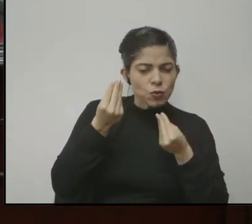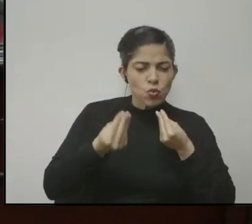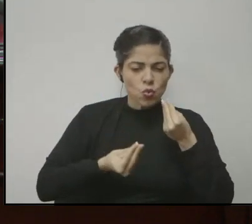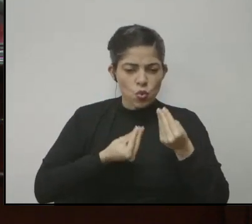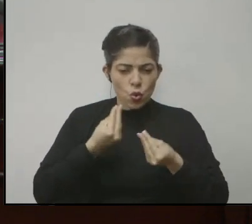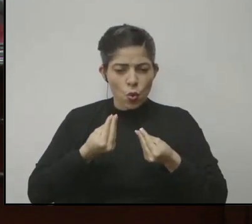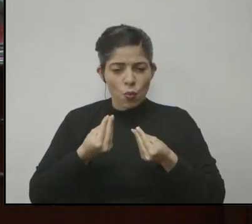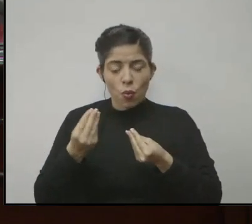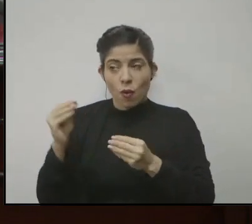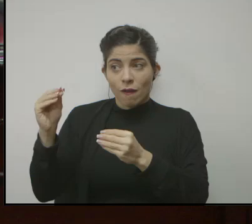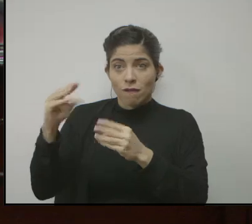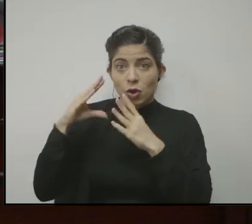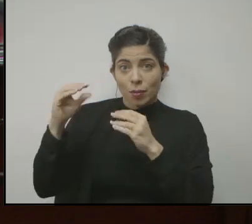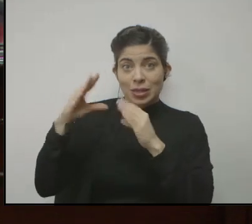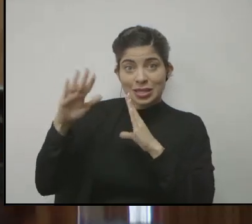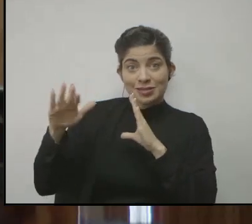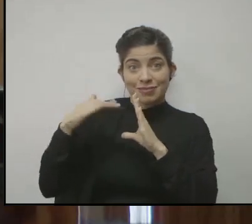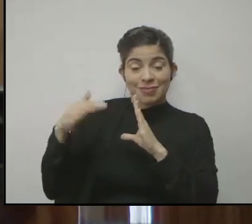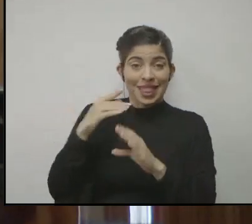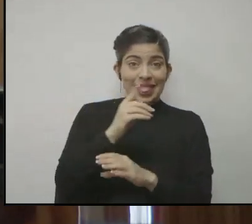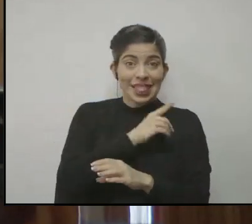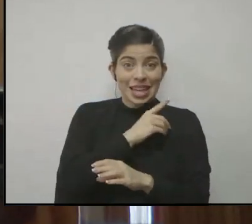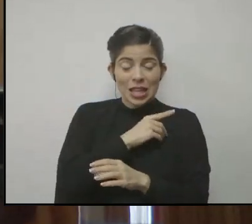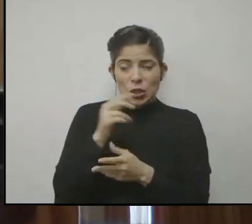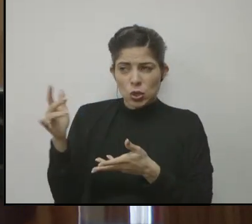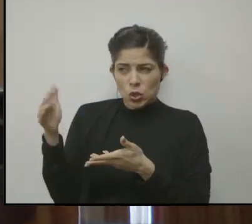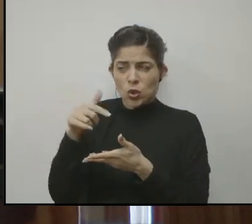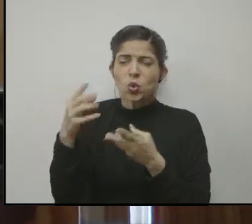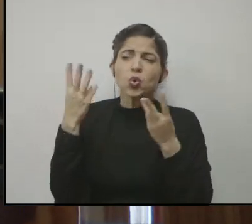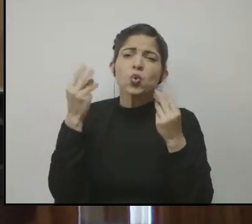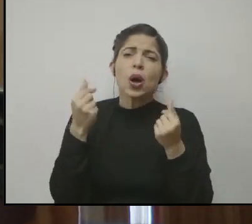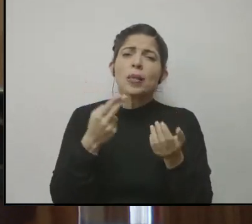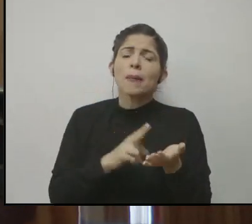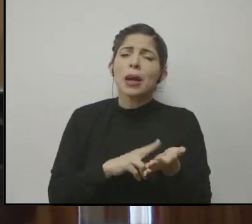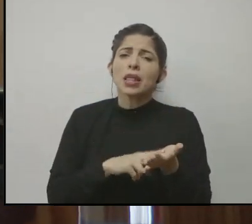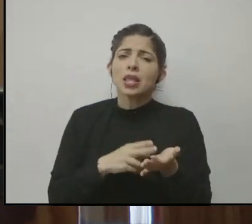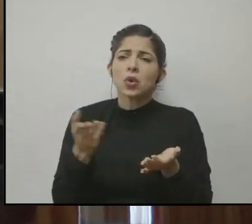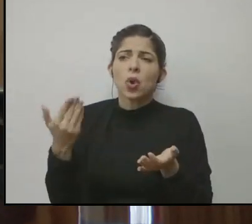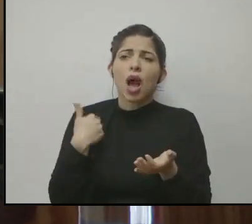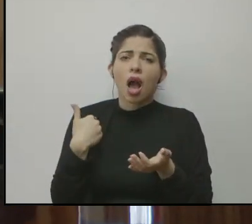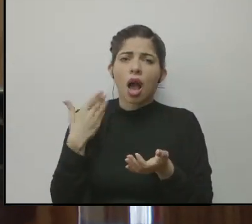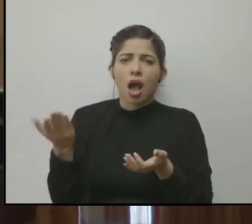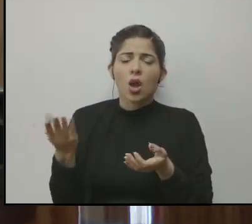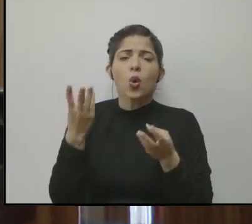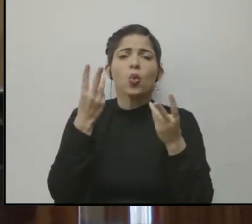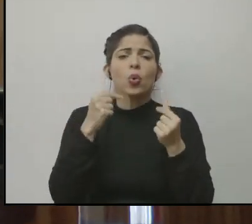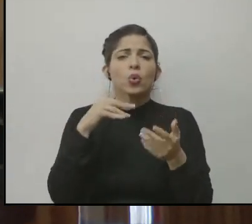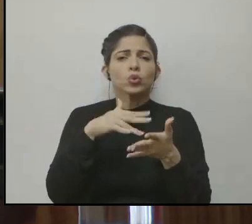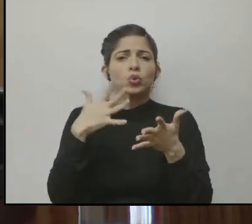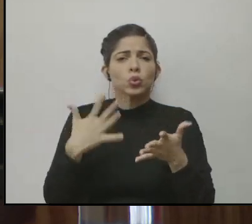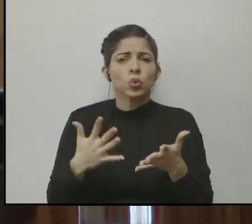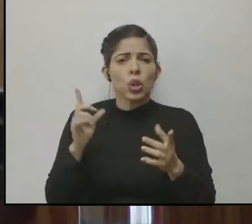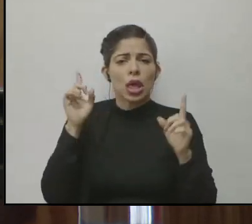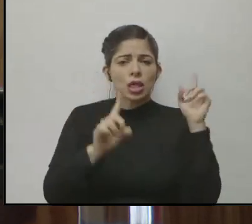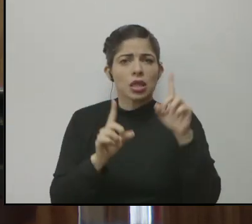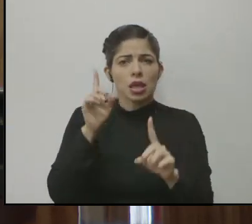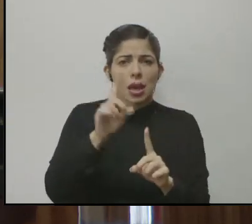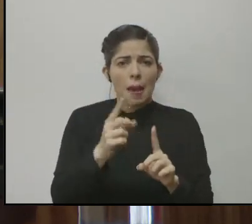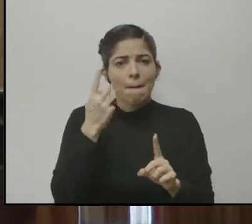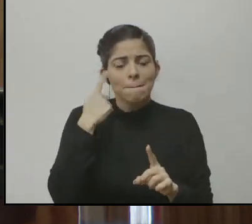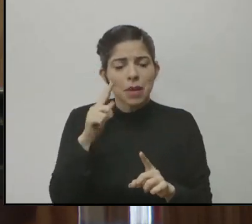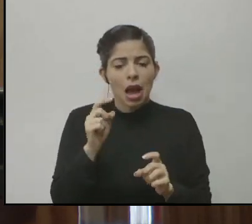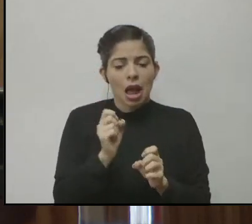de la información que nos están enviando los directores, ¿cuánta cantidad de matrícula tiene su centro educativo? ¿Cuántos estudiantes llegan para poder hacer